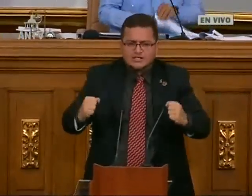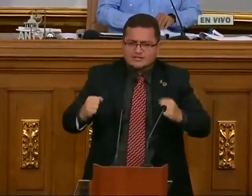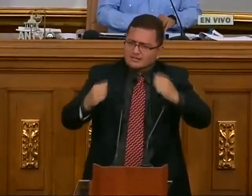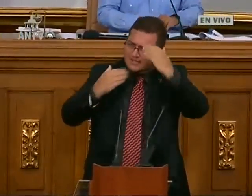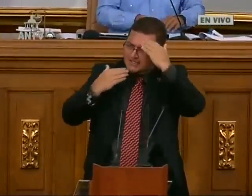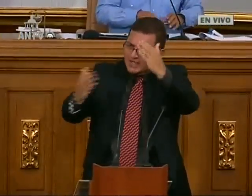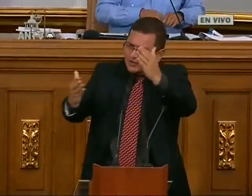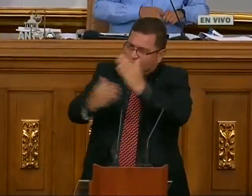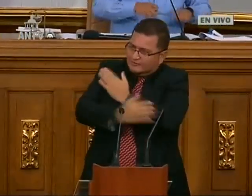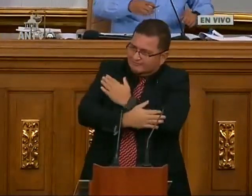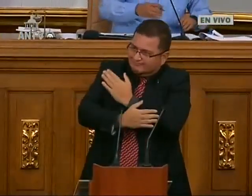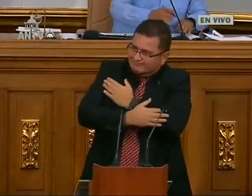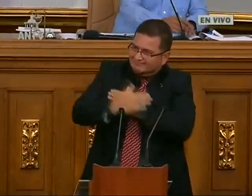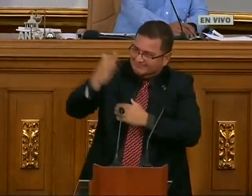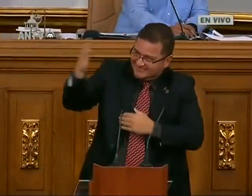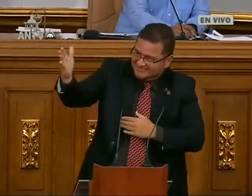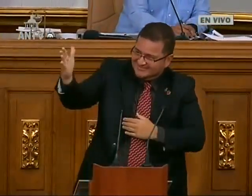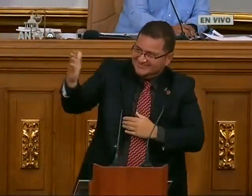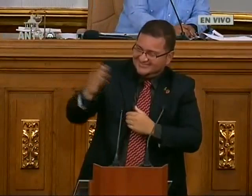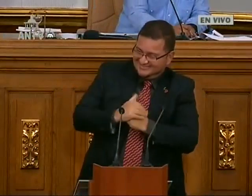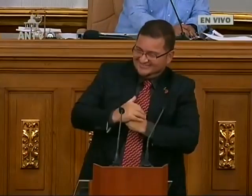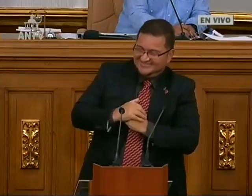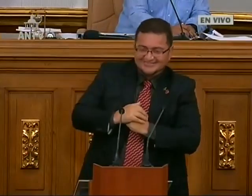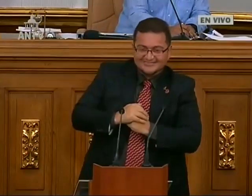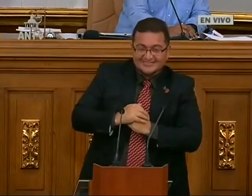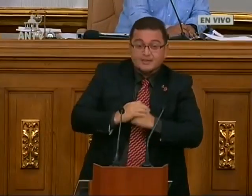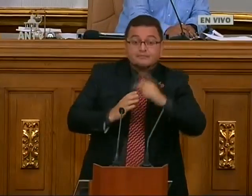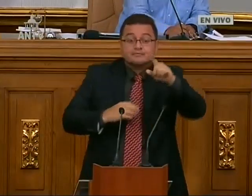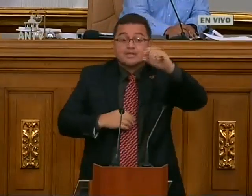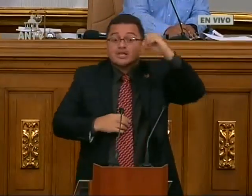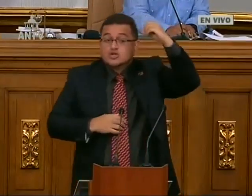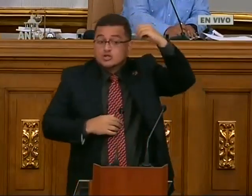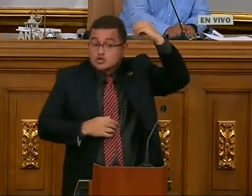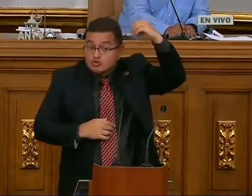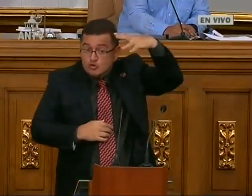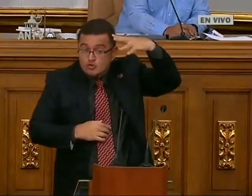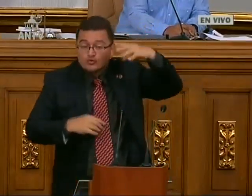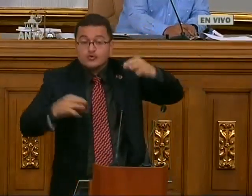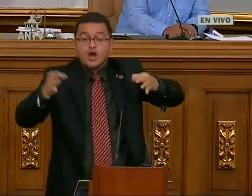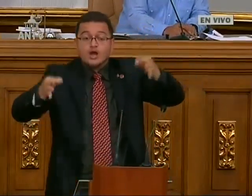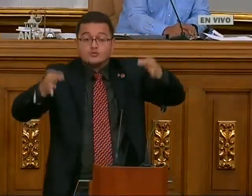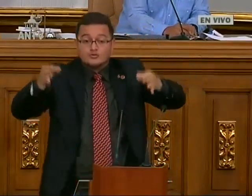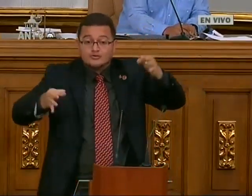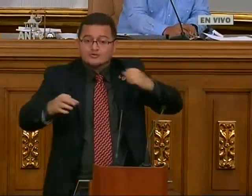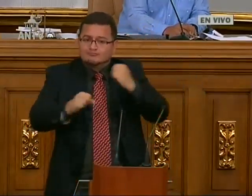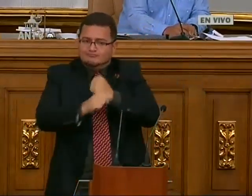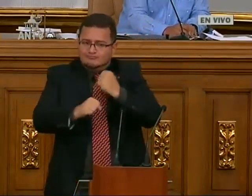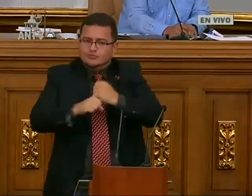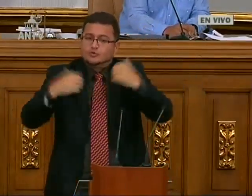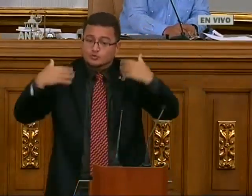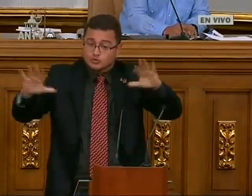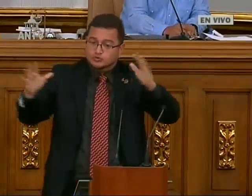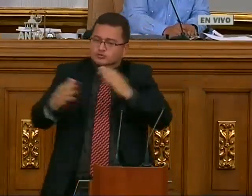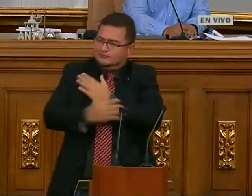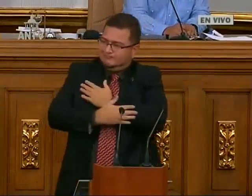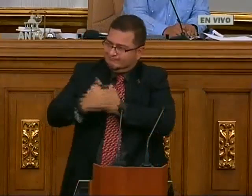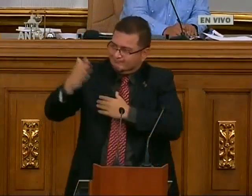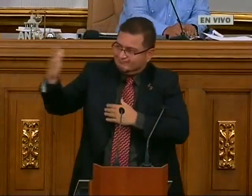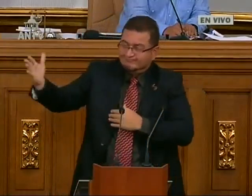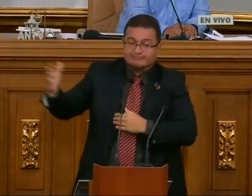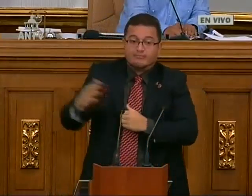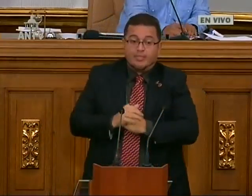me siento muy orgulloso de ella por todo el apoyo recibido. Felicitaciones. Asimismo, a la abogada